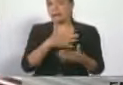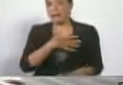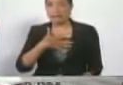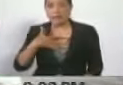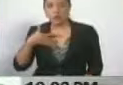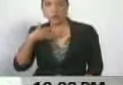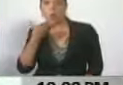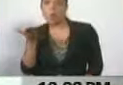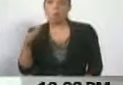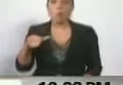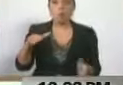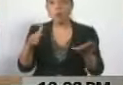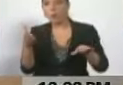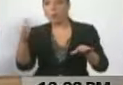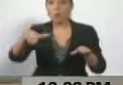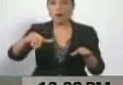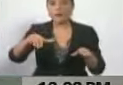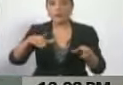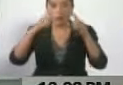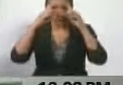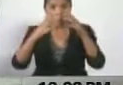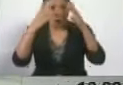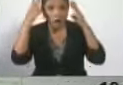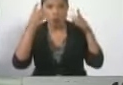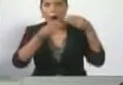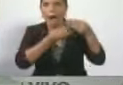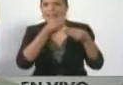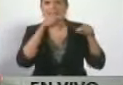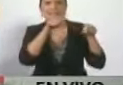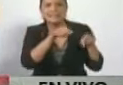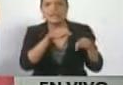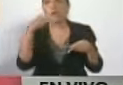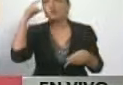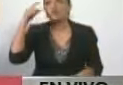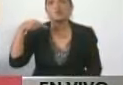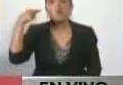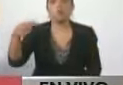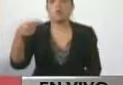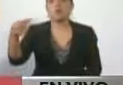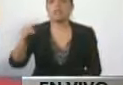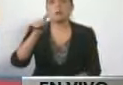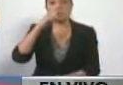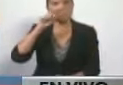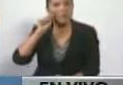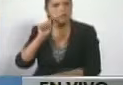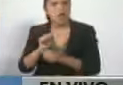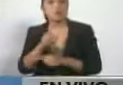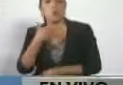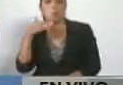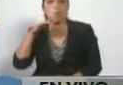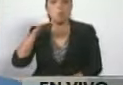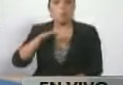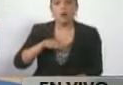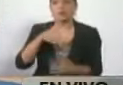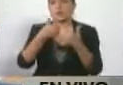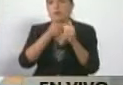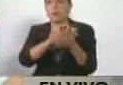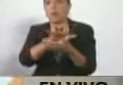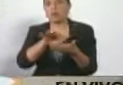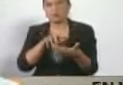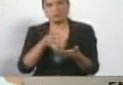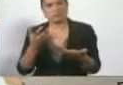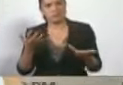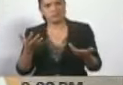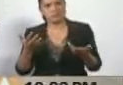violentos como lo hace Ramos Alú y compañía todos los días. Amenazando con muertos al país, con violencia al país. Eso está